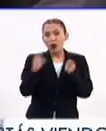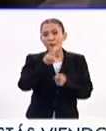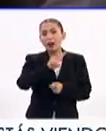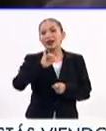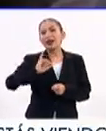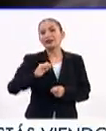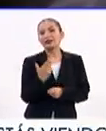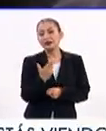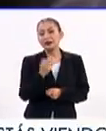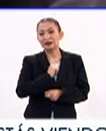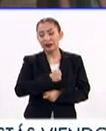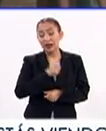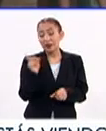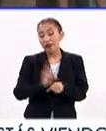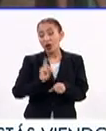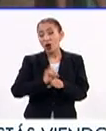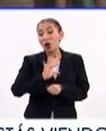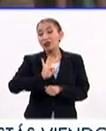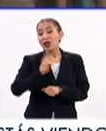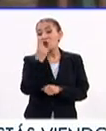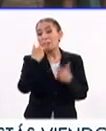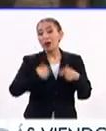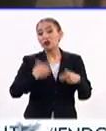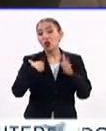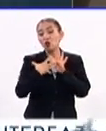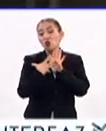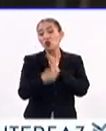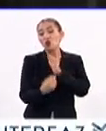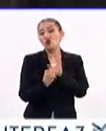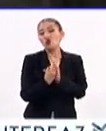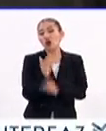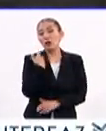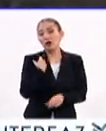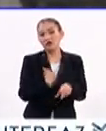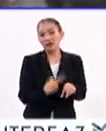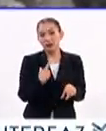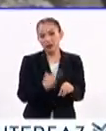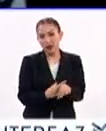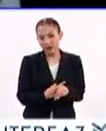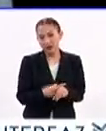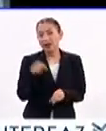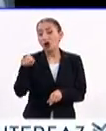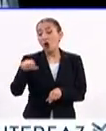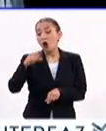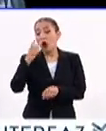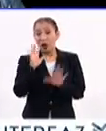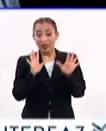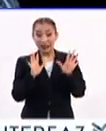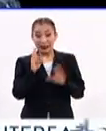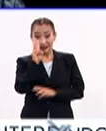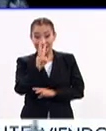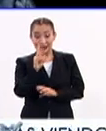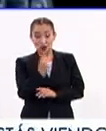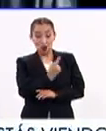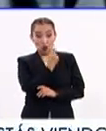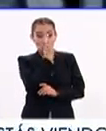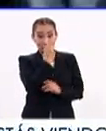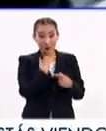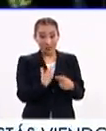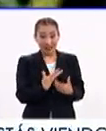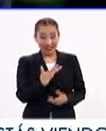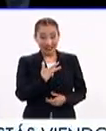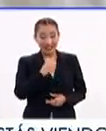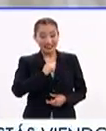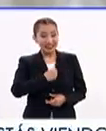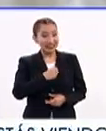VIH-SIDA, diariamente 41 personas se infectan con esta enfermedad, mientras que uno de cada tres mexicanos que vive